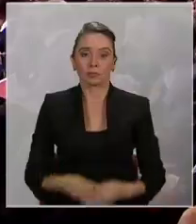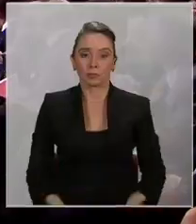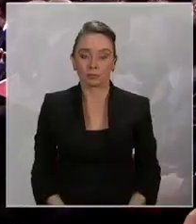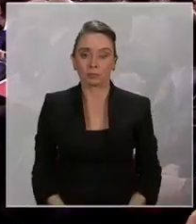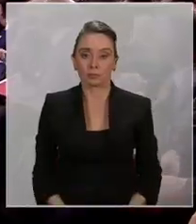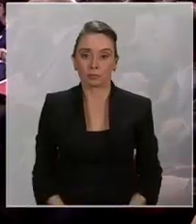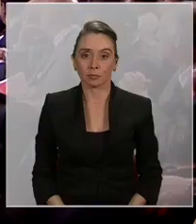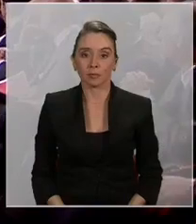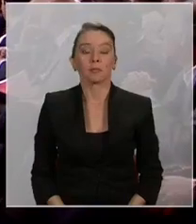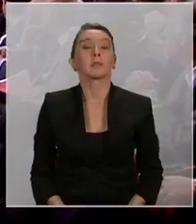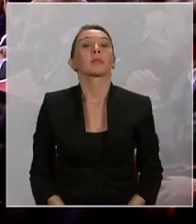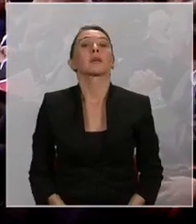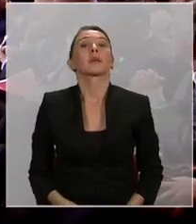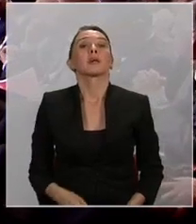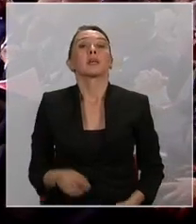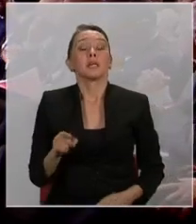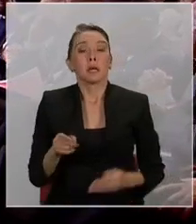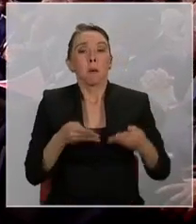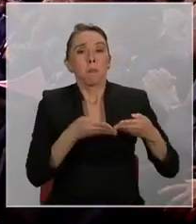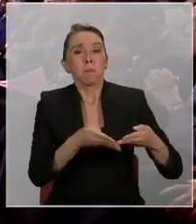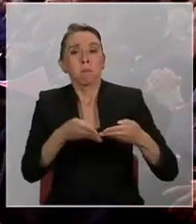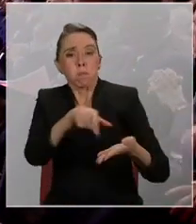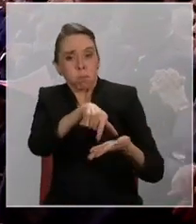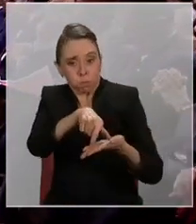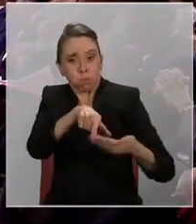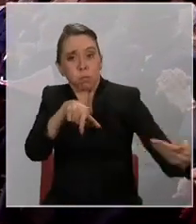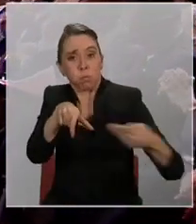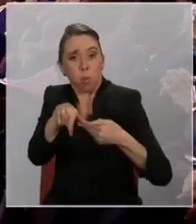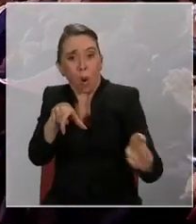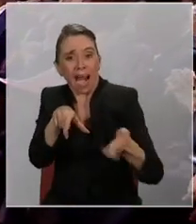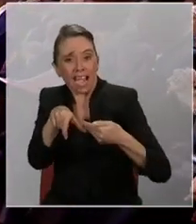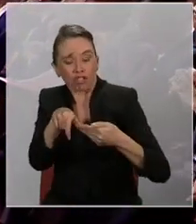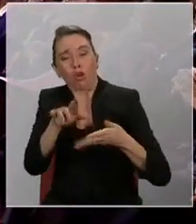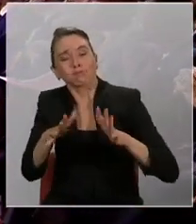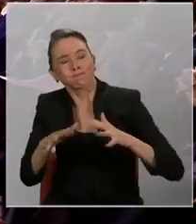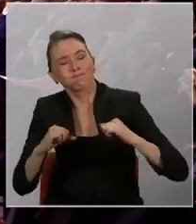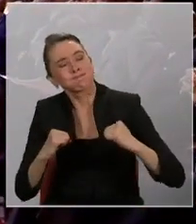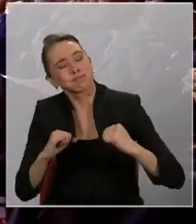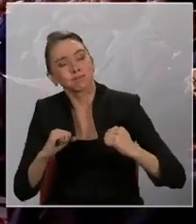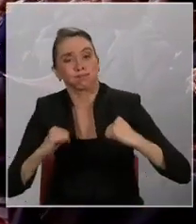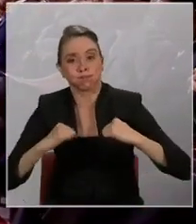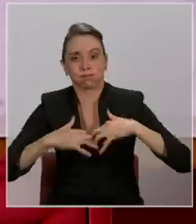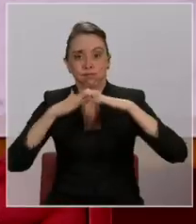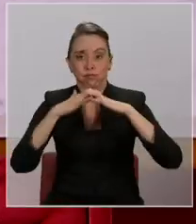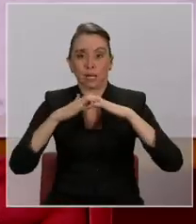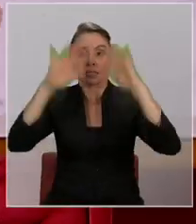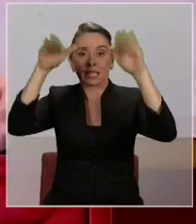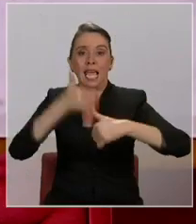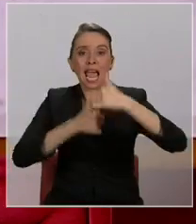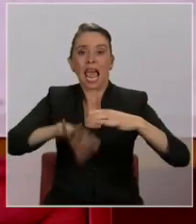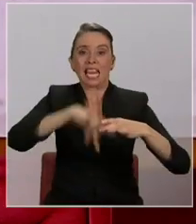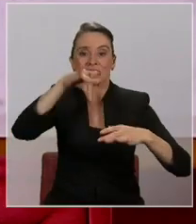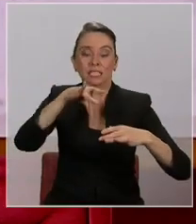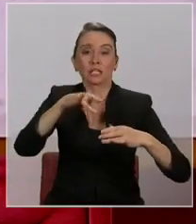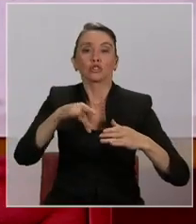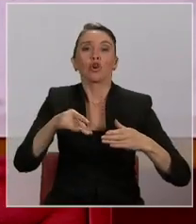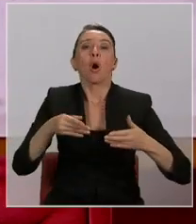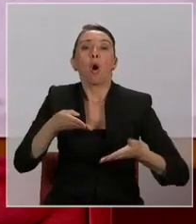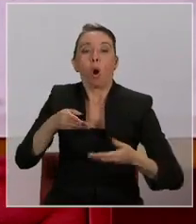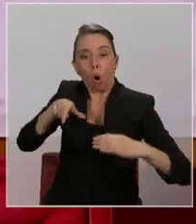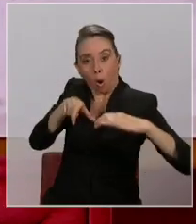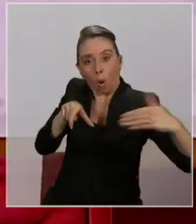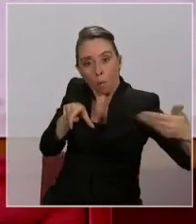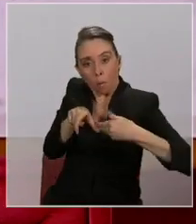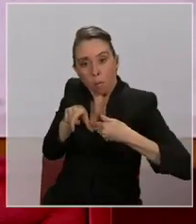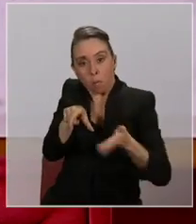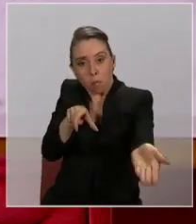Para fortalecer nuestros puertos, estamos avanzando en la licitación del puerto de gran escala en San